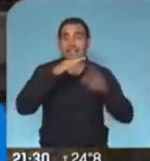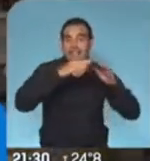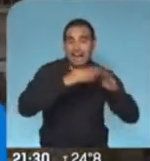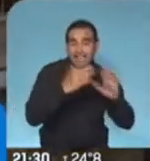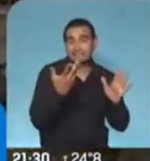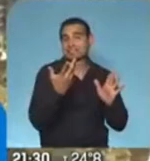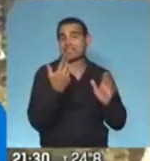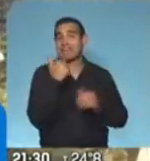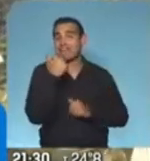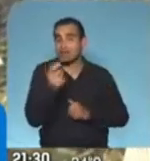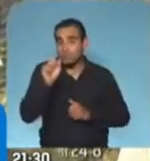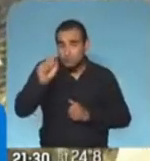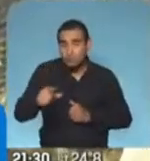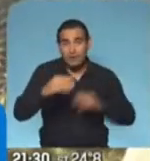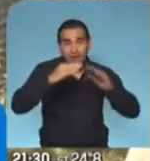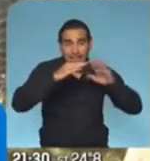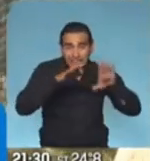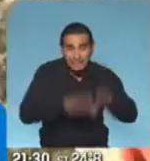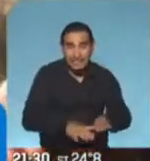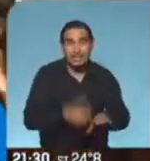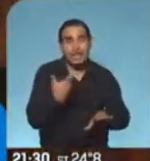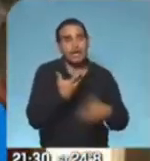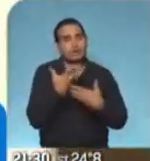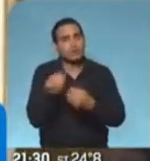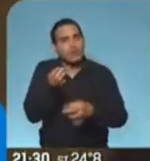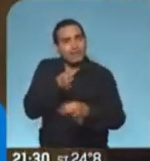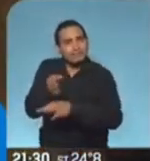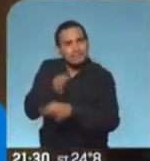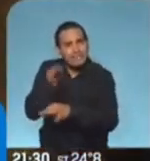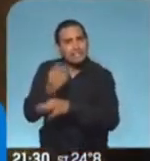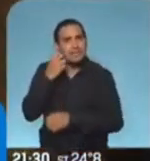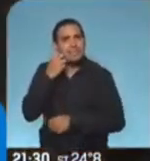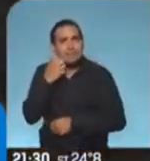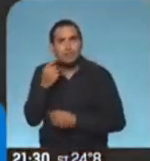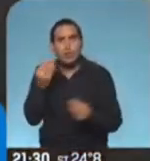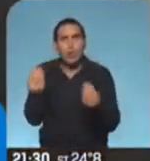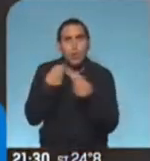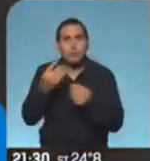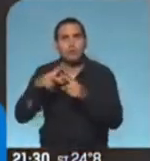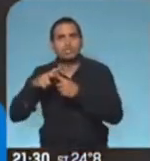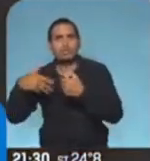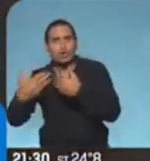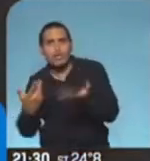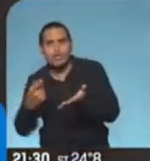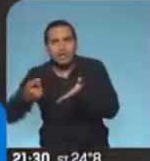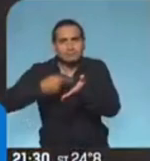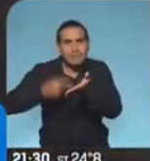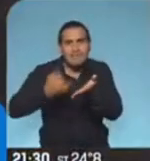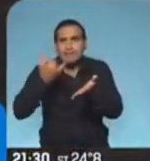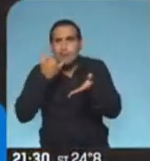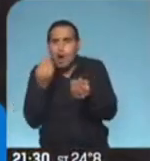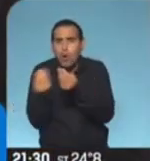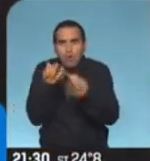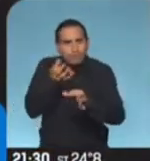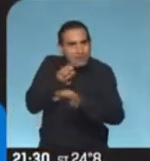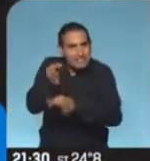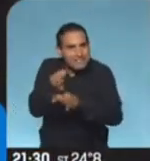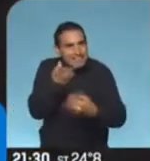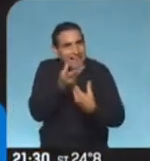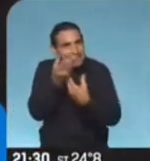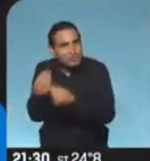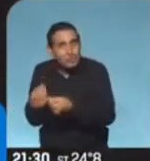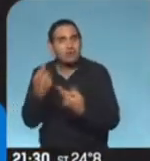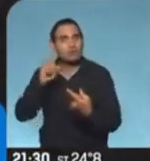parientes están en su casa, que le enseñen a los adultos mayores a usar las tecnologías para que estén conectados, que